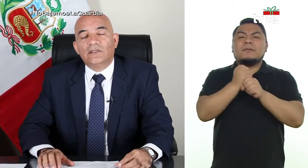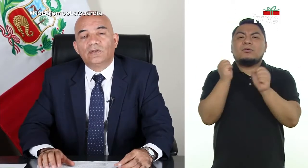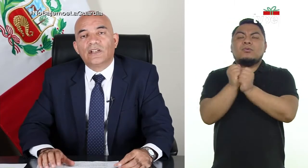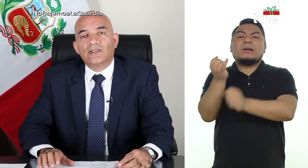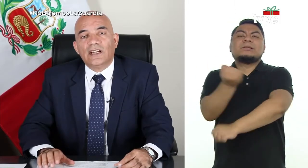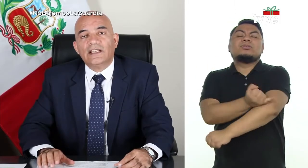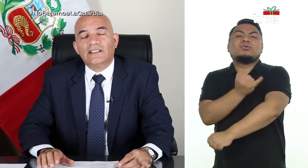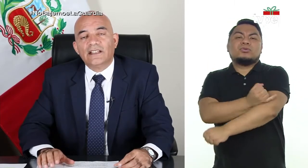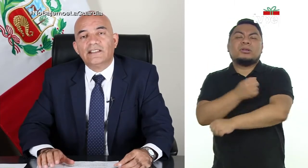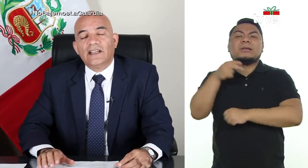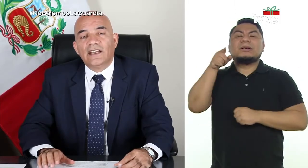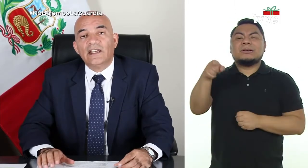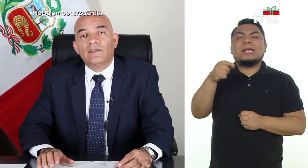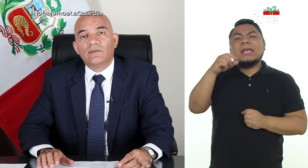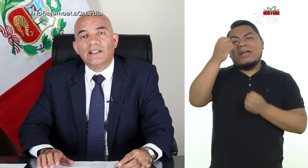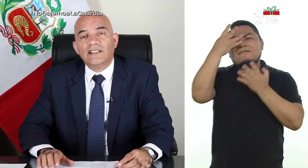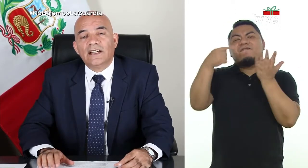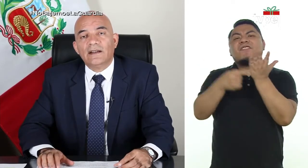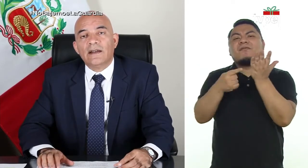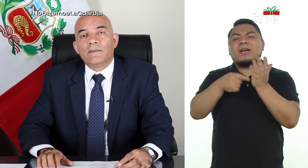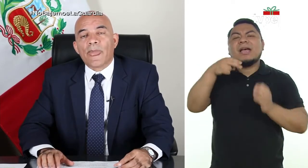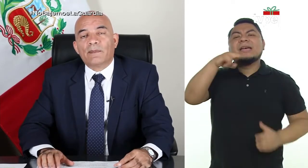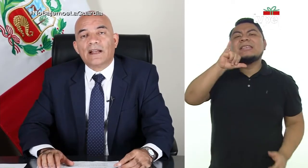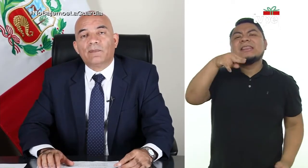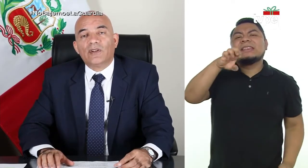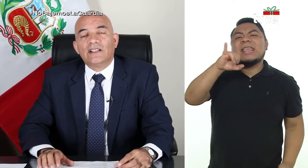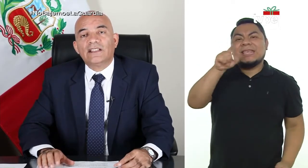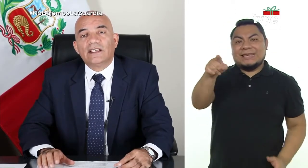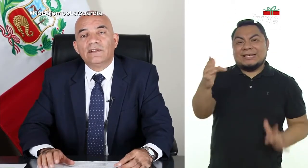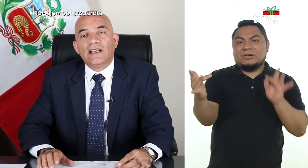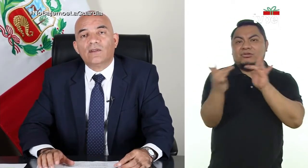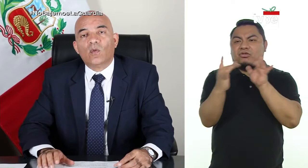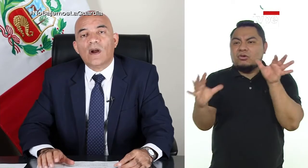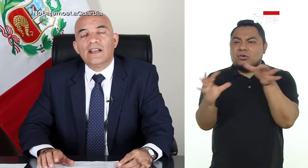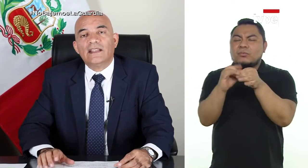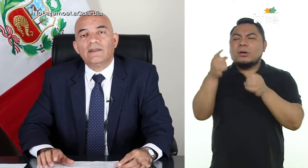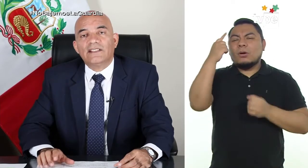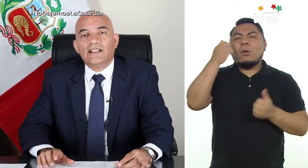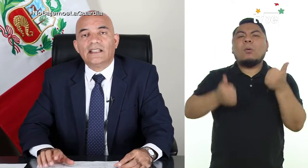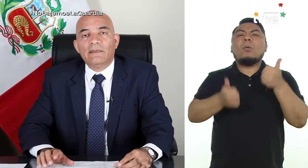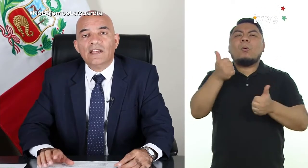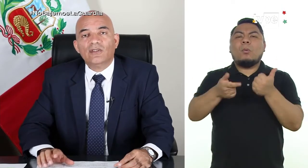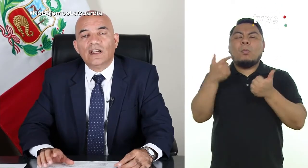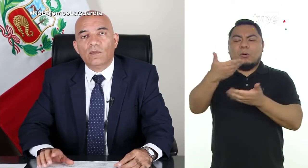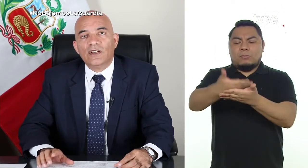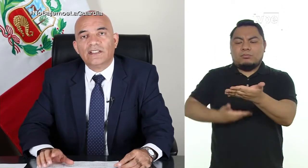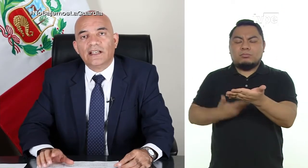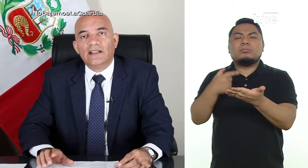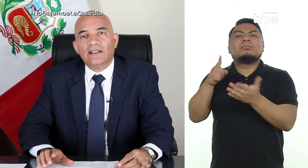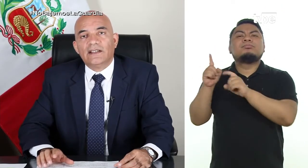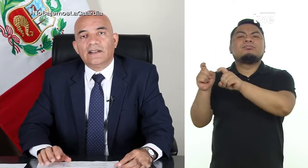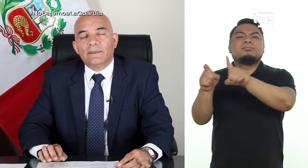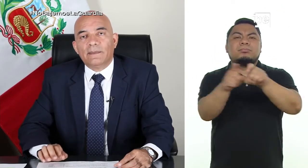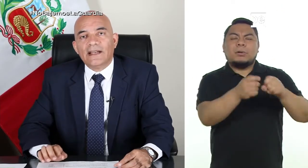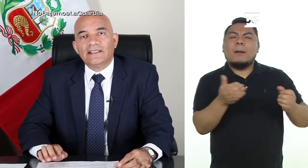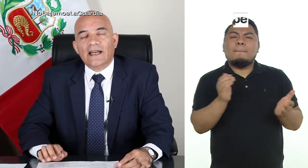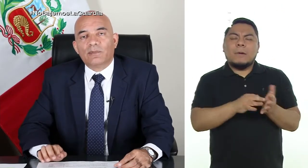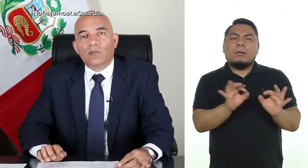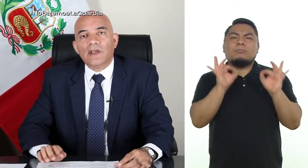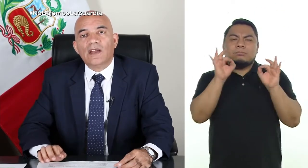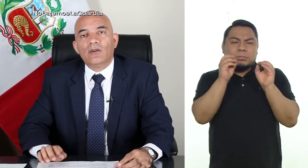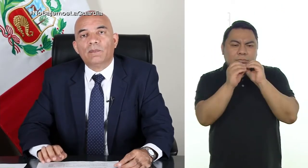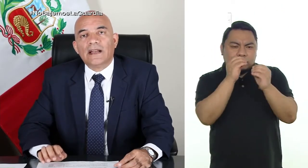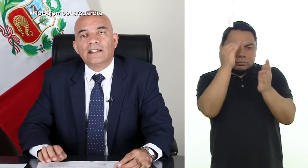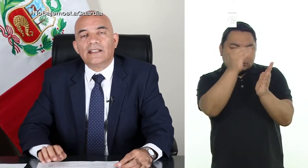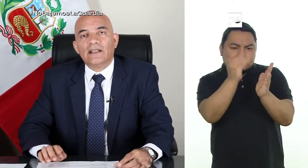el Instituto Nacional de Estadística e Informática para poder determinar cuál debe ser el tamaño de la muestra más